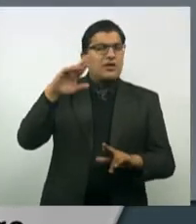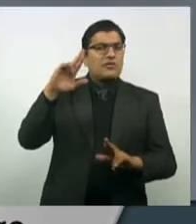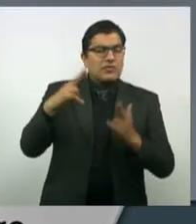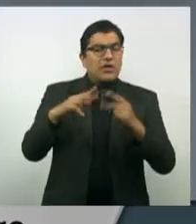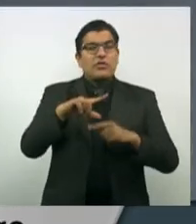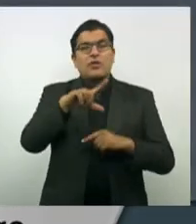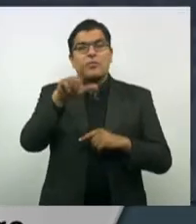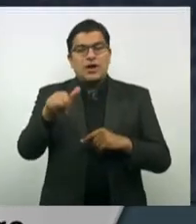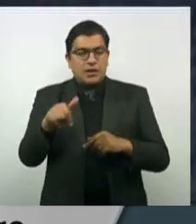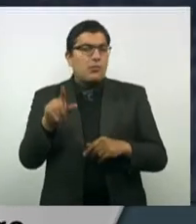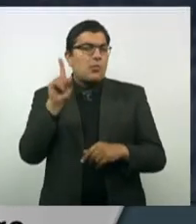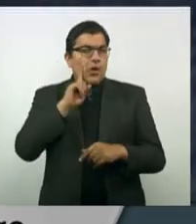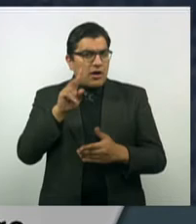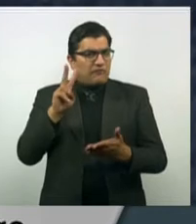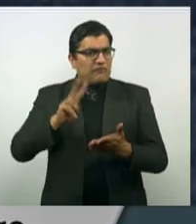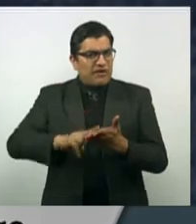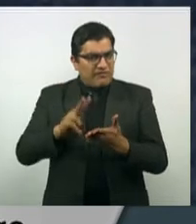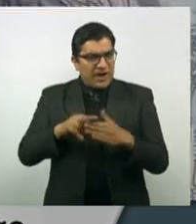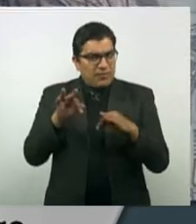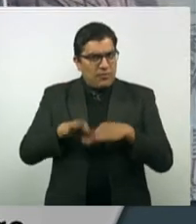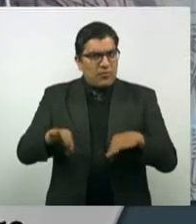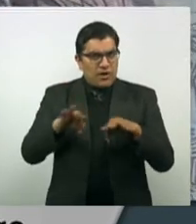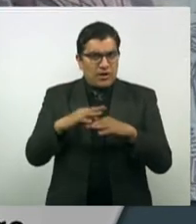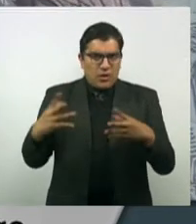relegaba el papel de las mujeres en la vida política.